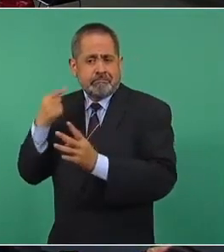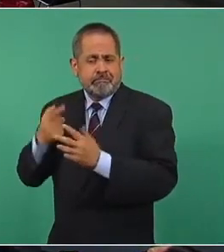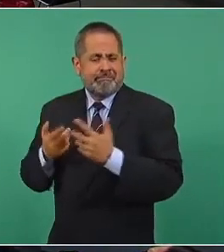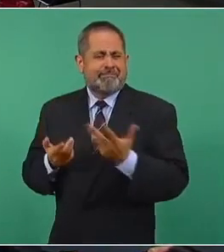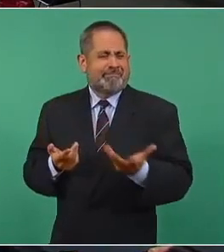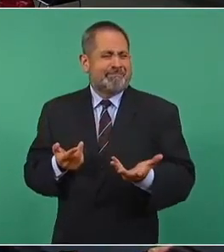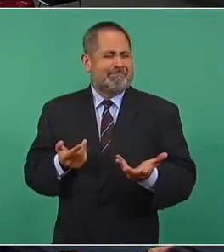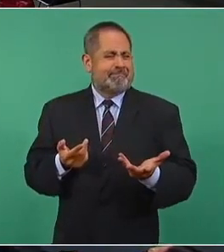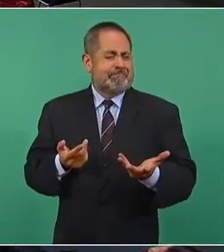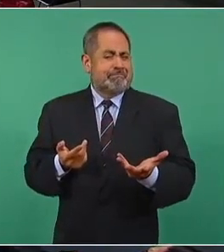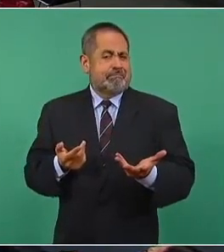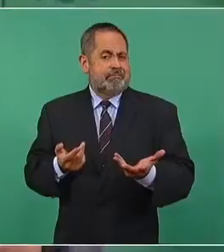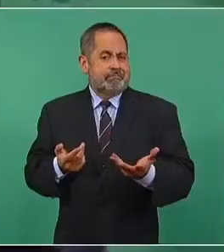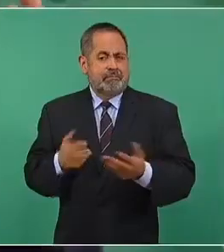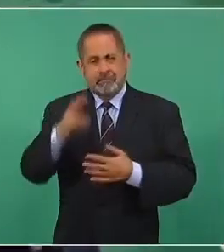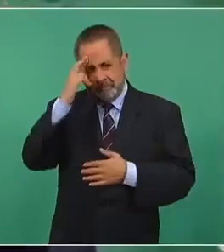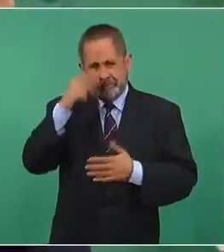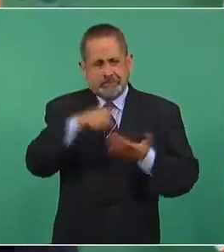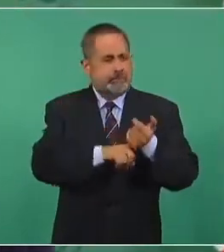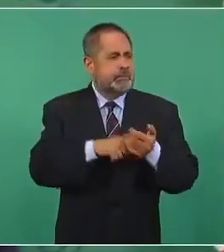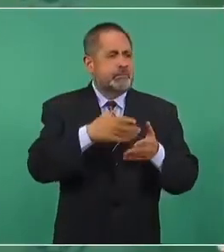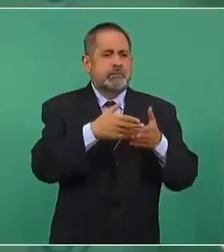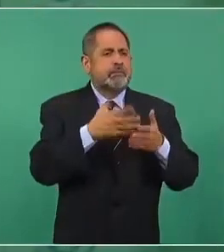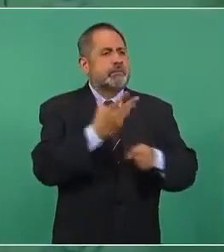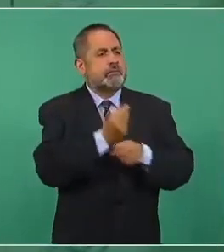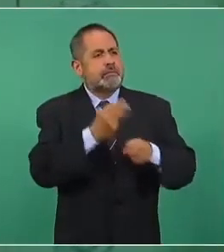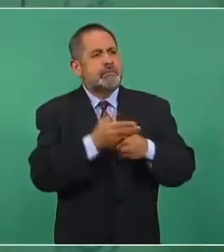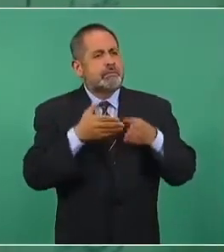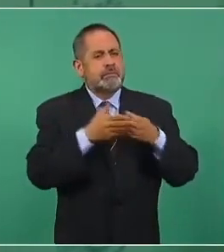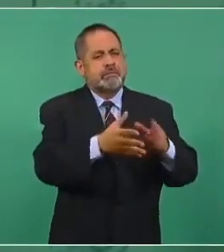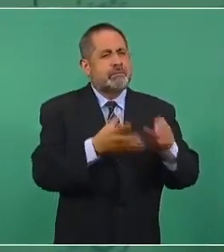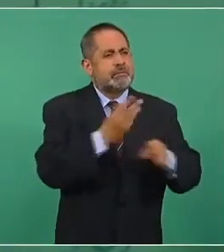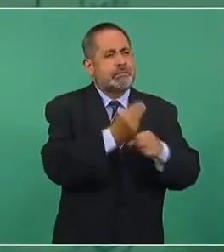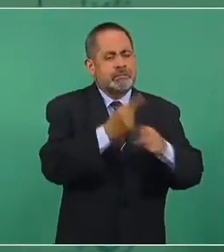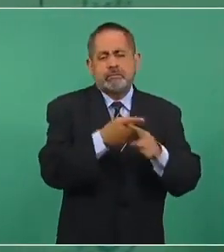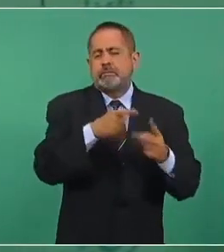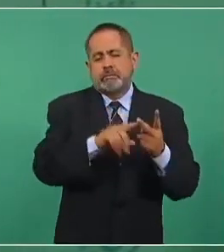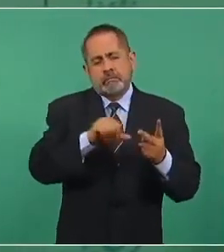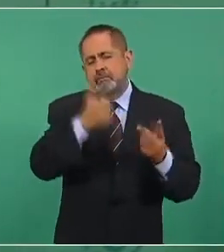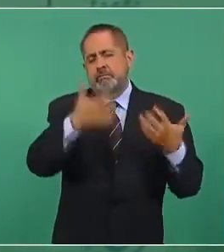los astilleros, pero esa es otra empresa.